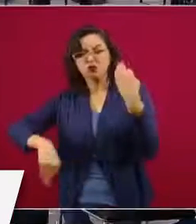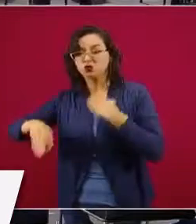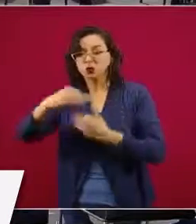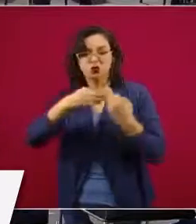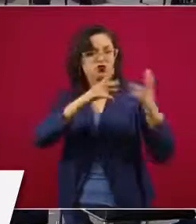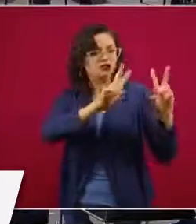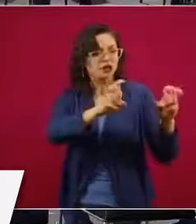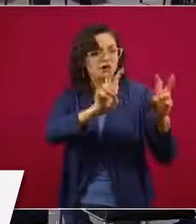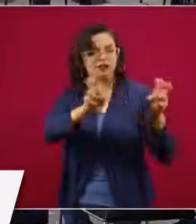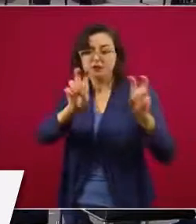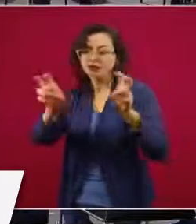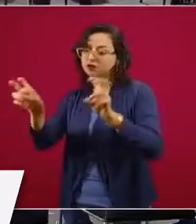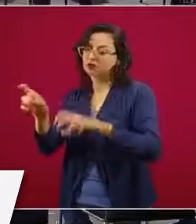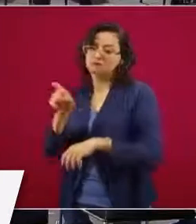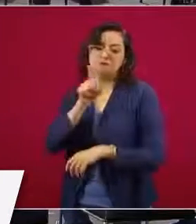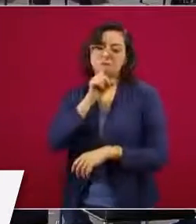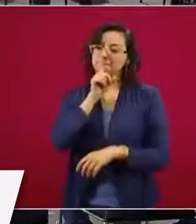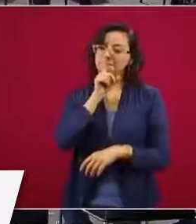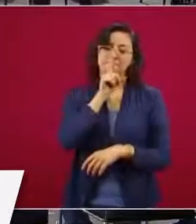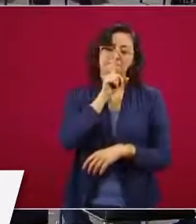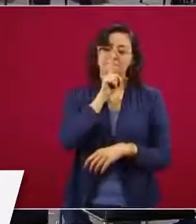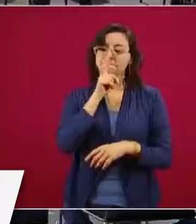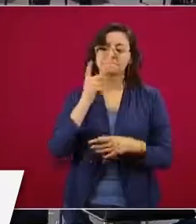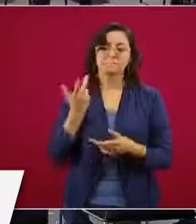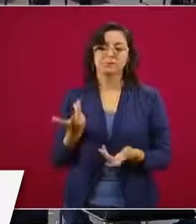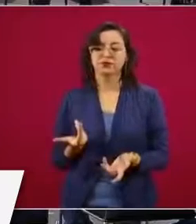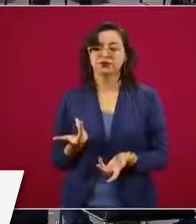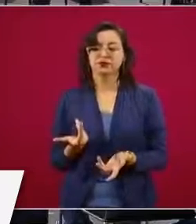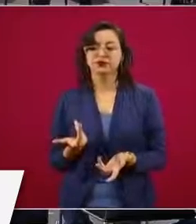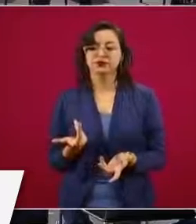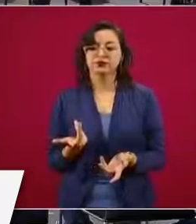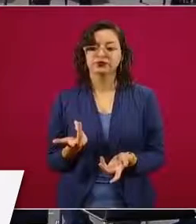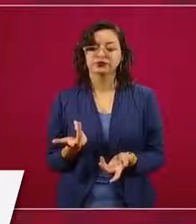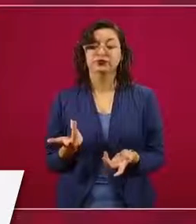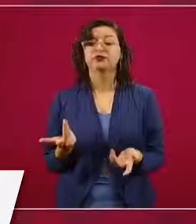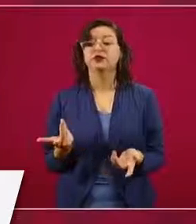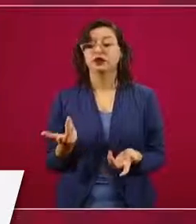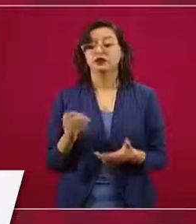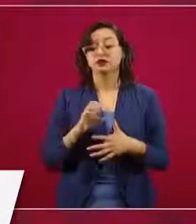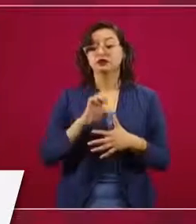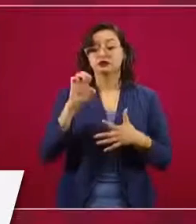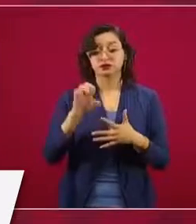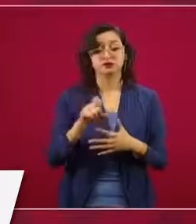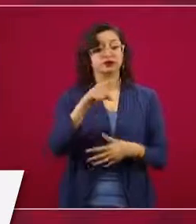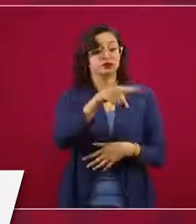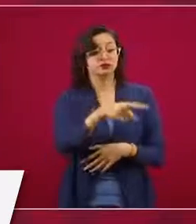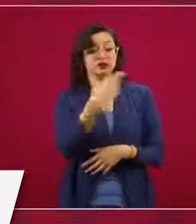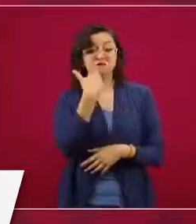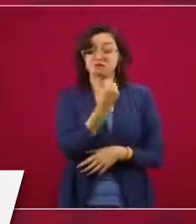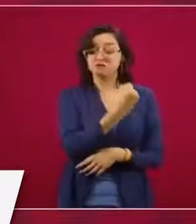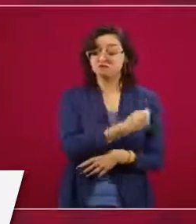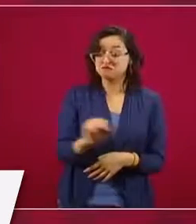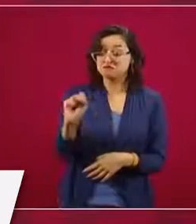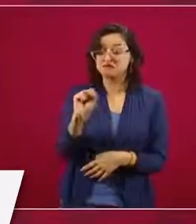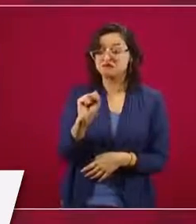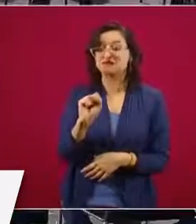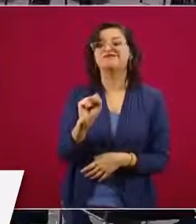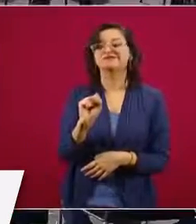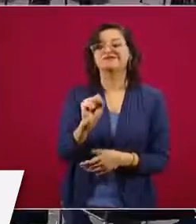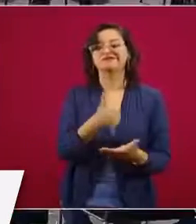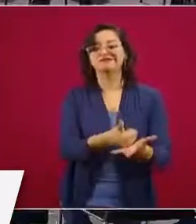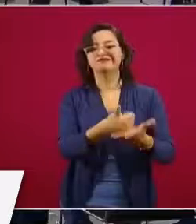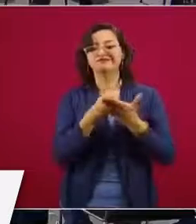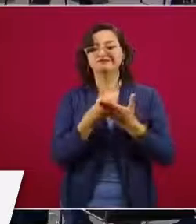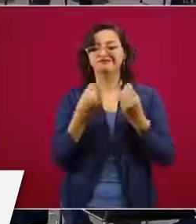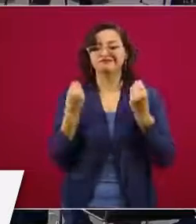sábelo Nos ayuda mucho tener especialistas, imagínense